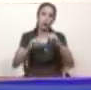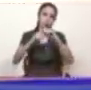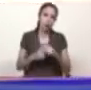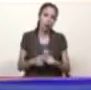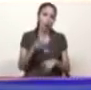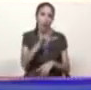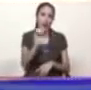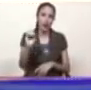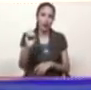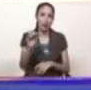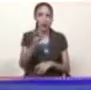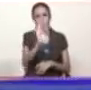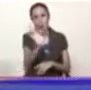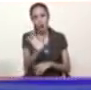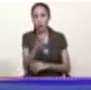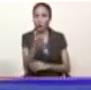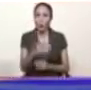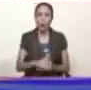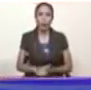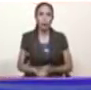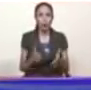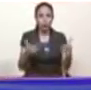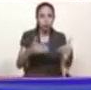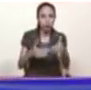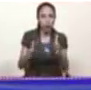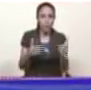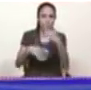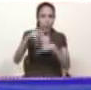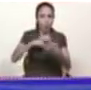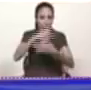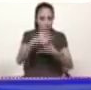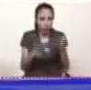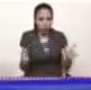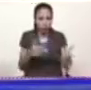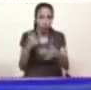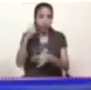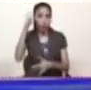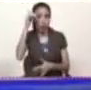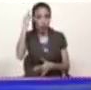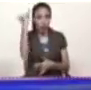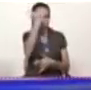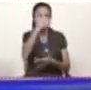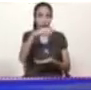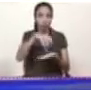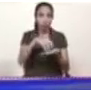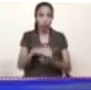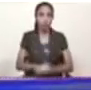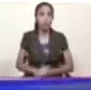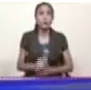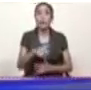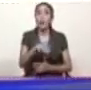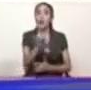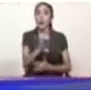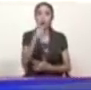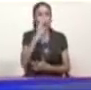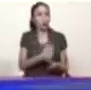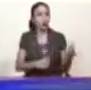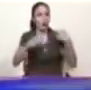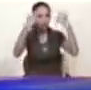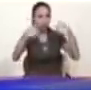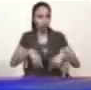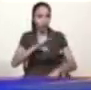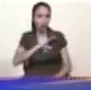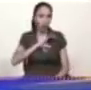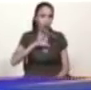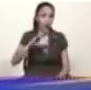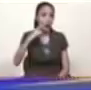también de los agroquímicos para este plan de siembra que se lleva del estado yaracuy Venezuela seguirá siendo soberana seguirá